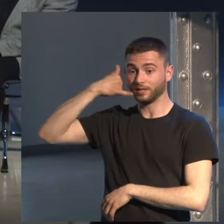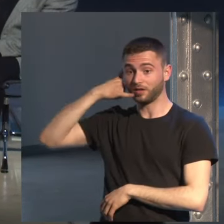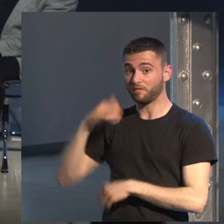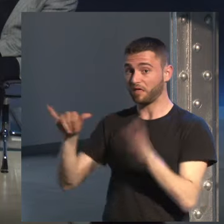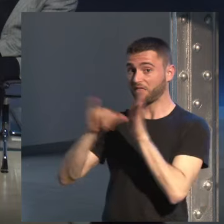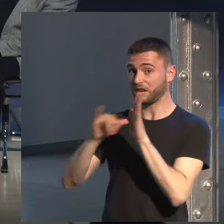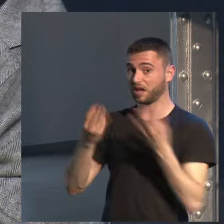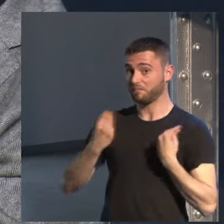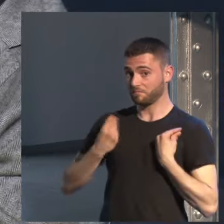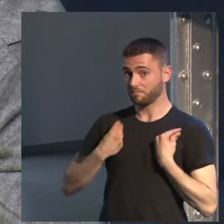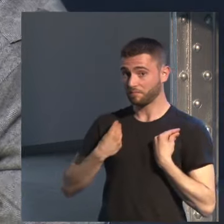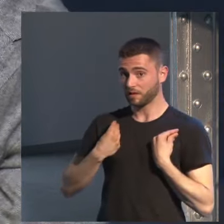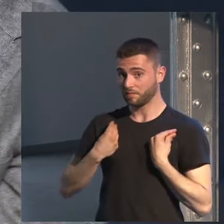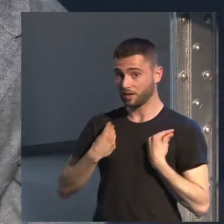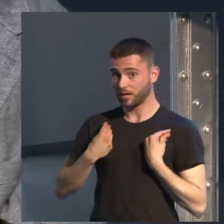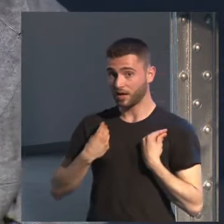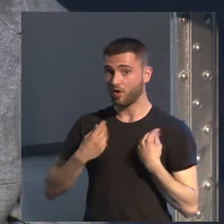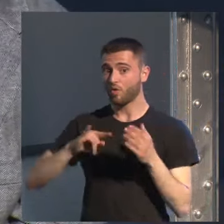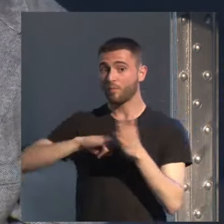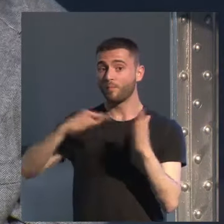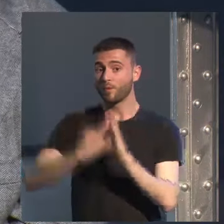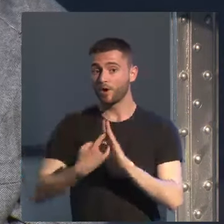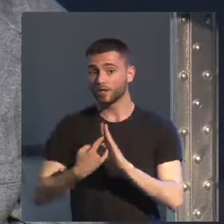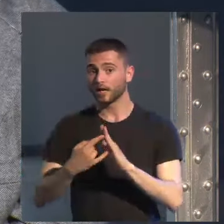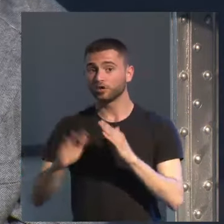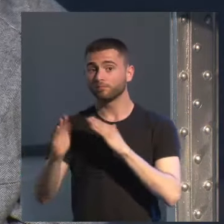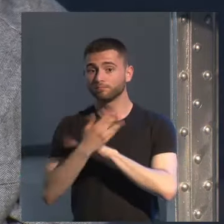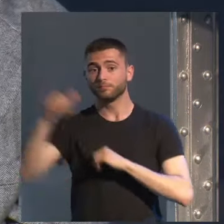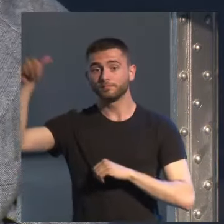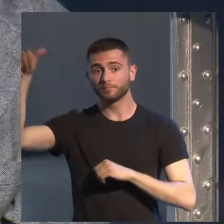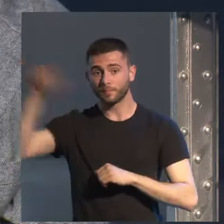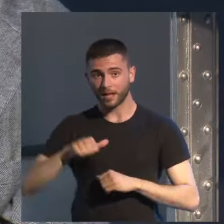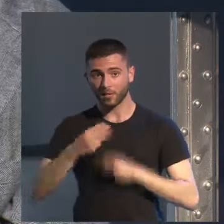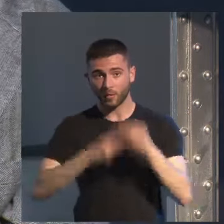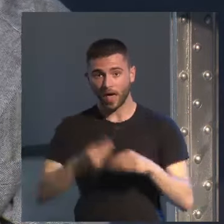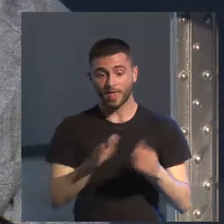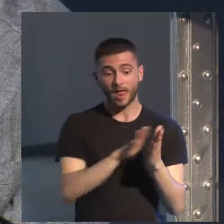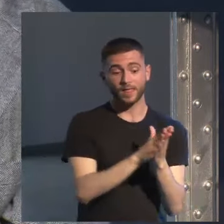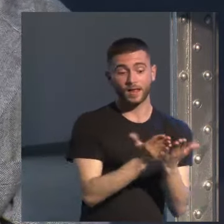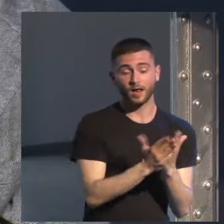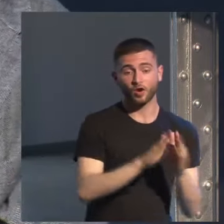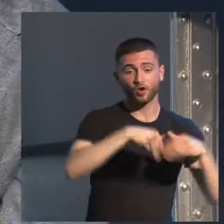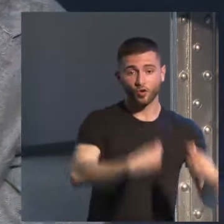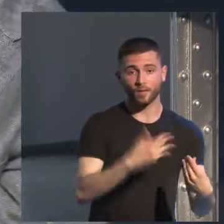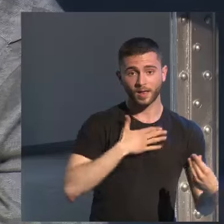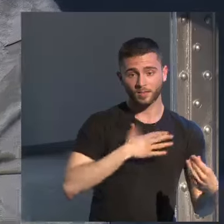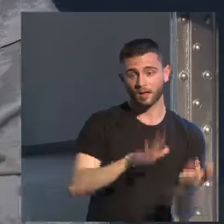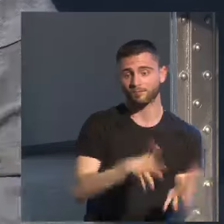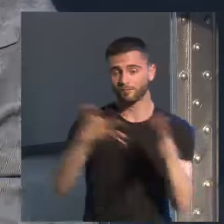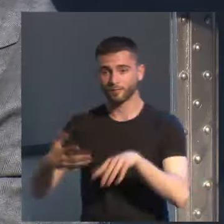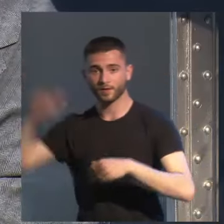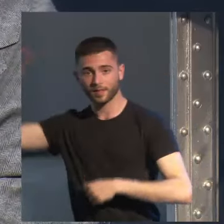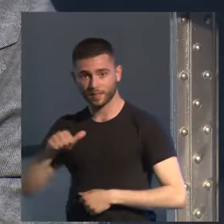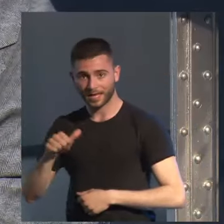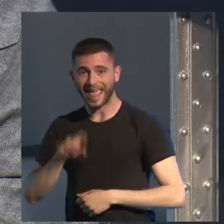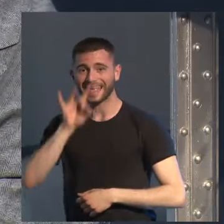a La Habana con un proyecto de hacer una película con una de mis novelas. y demoramos 15 años